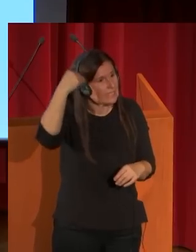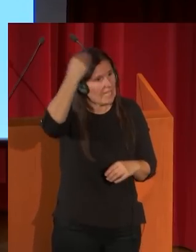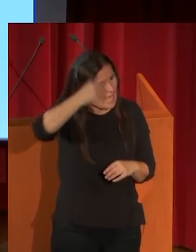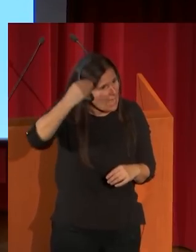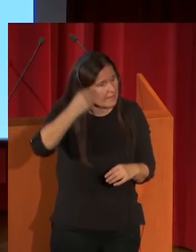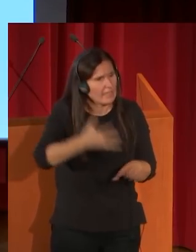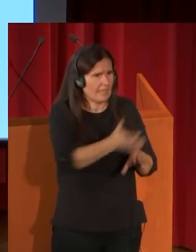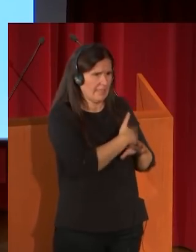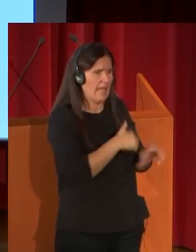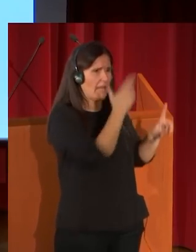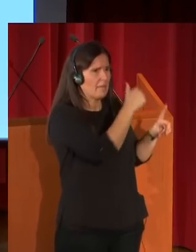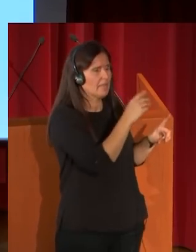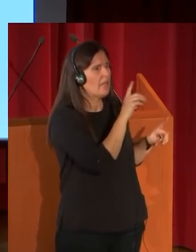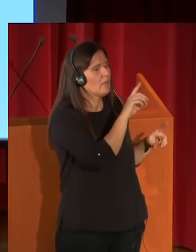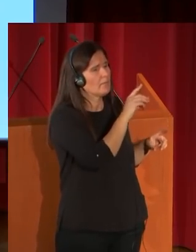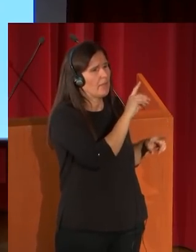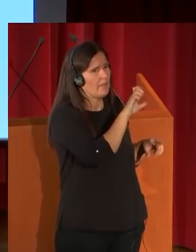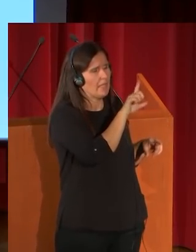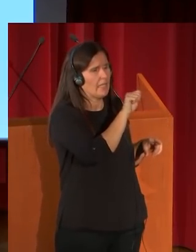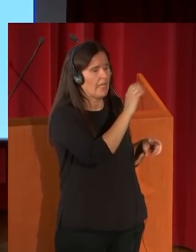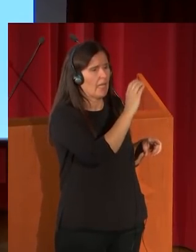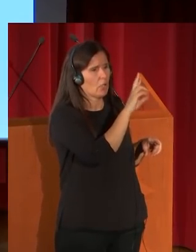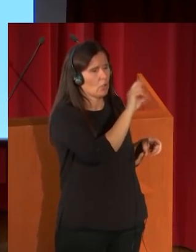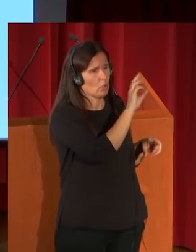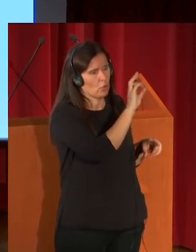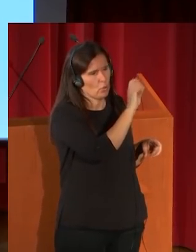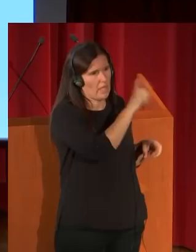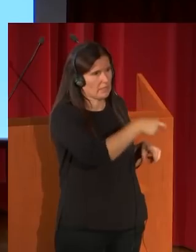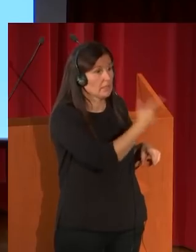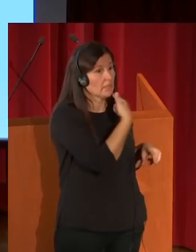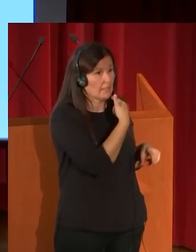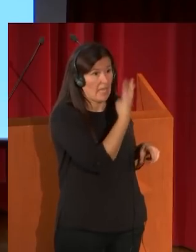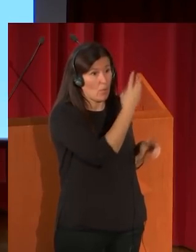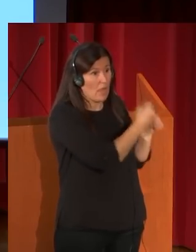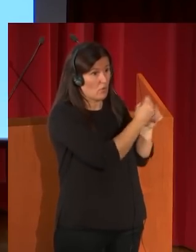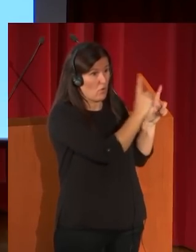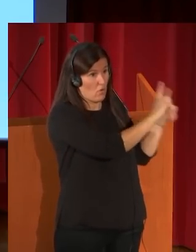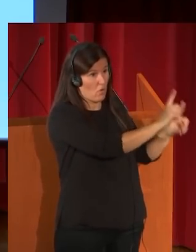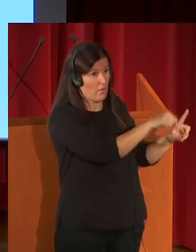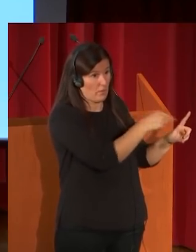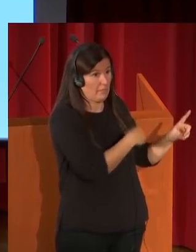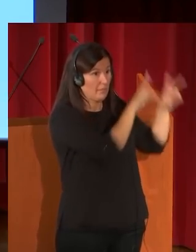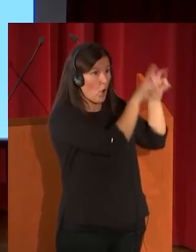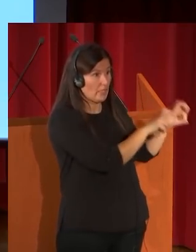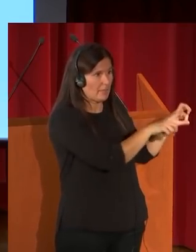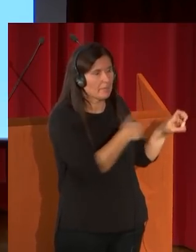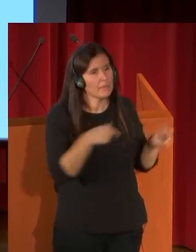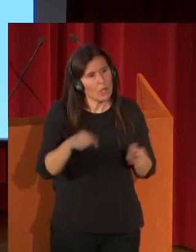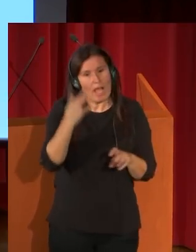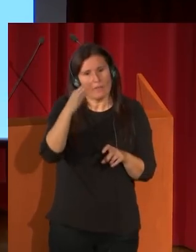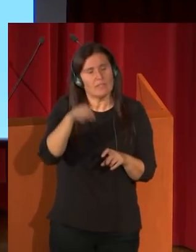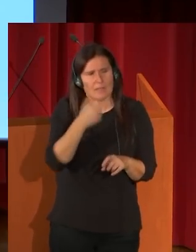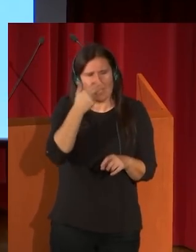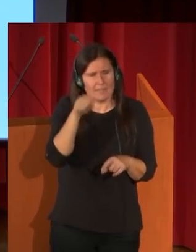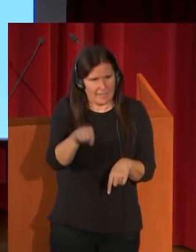representado ya de la Croix en estos años. Hay hasta cuatro obras de la Croix con este tema. Pero también le va a fascinar a Fortuny que